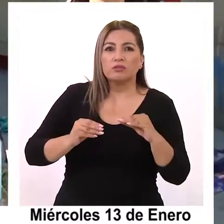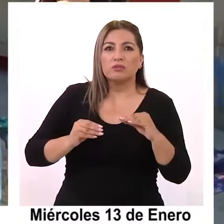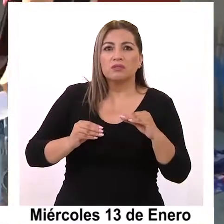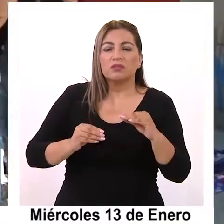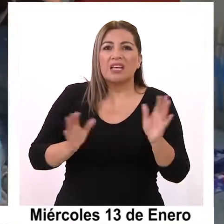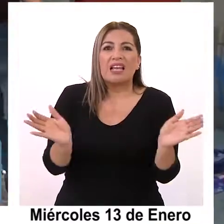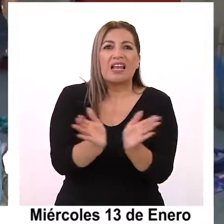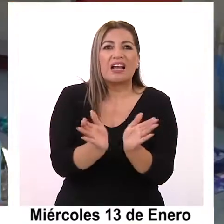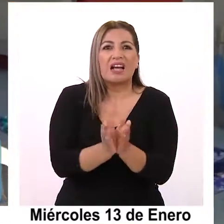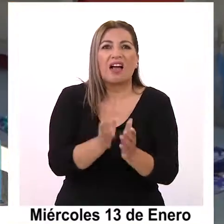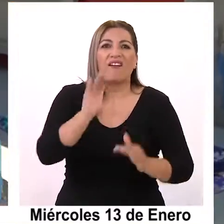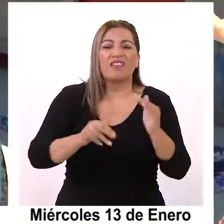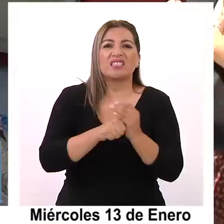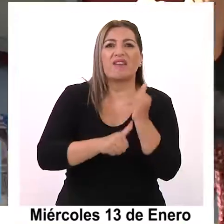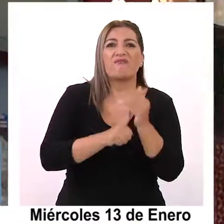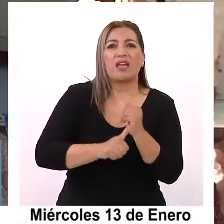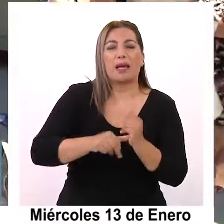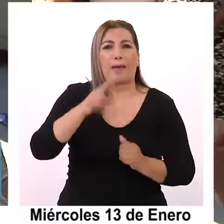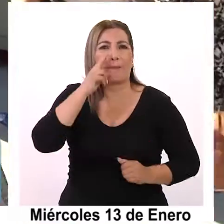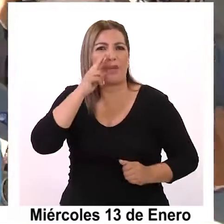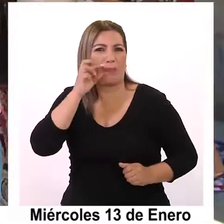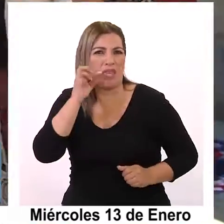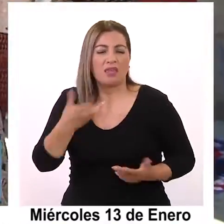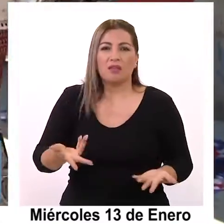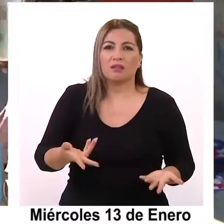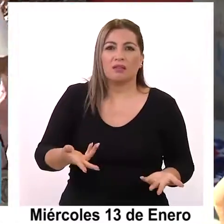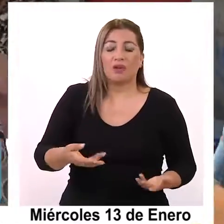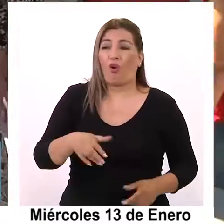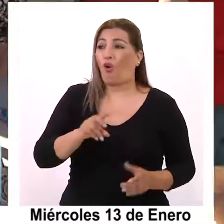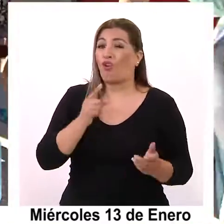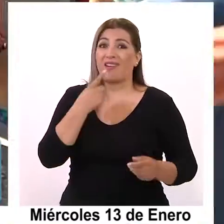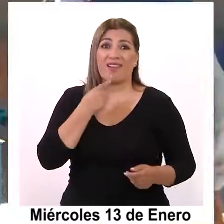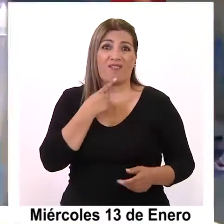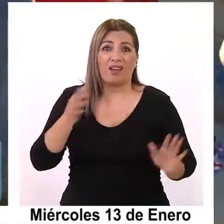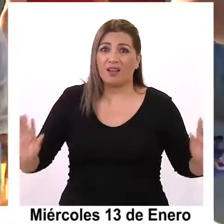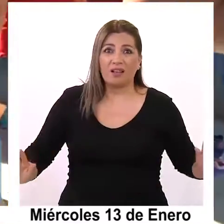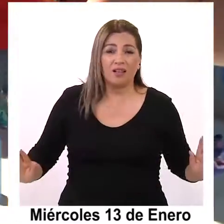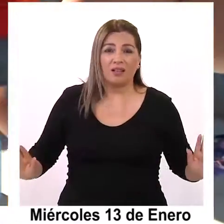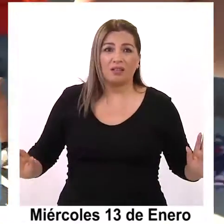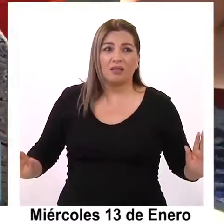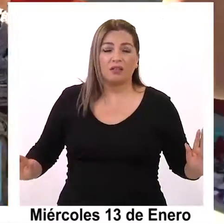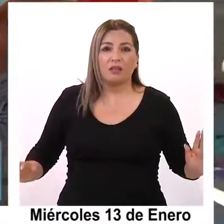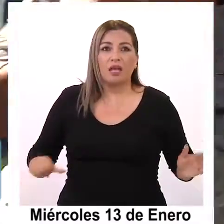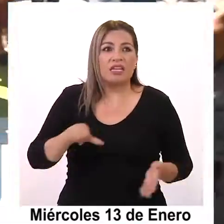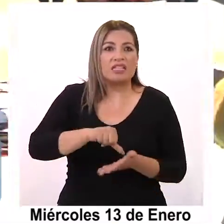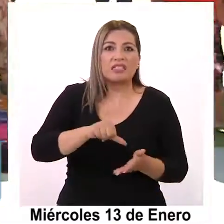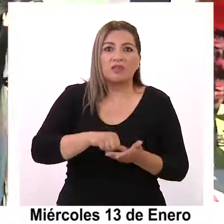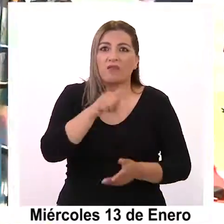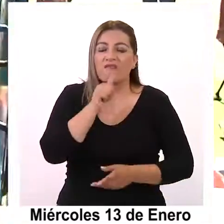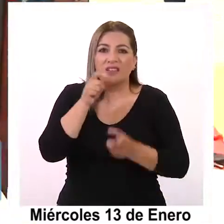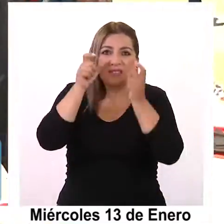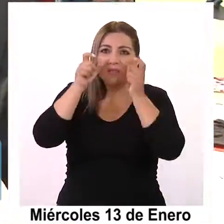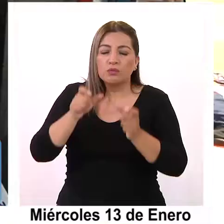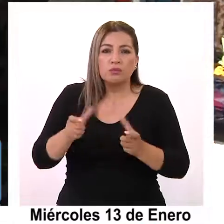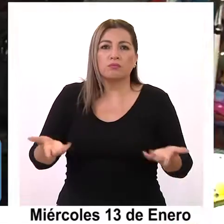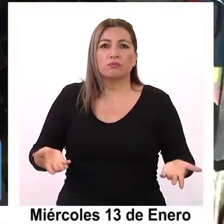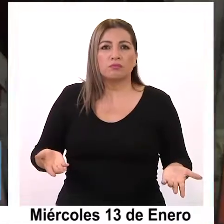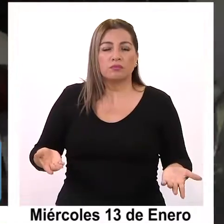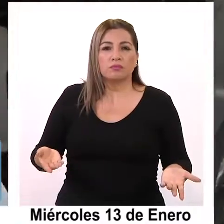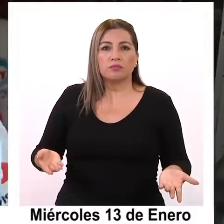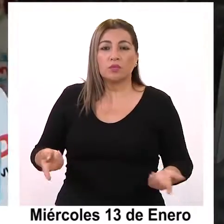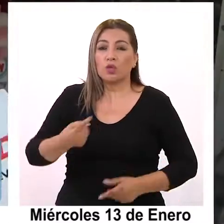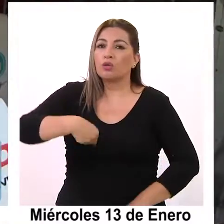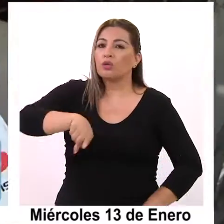ensucian los kioscos con feca, con pichí, y no, es horrible. Acá en el centro no hay nada de seguridad, no hay seguridad porque